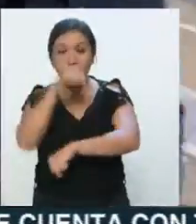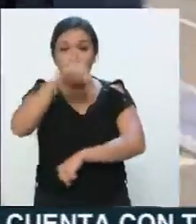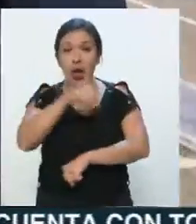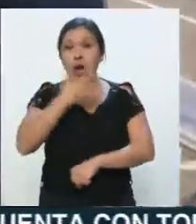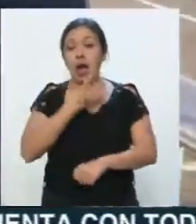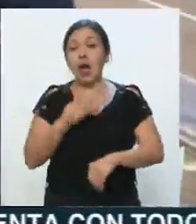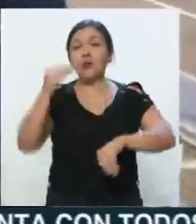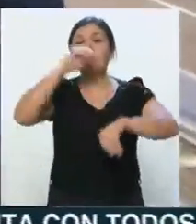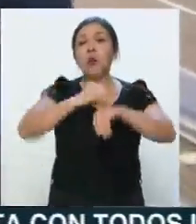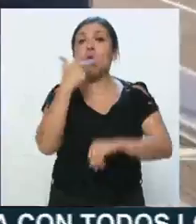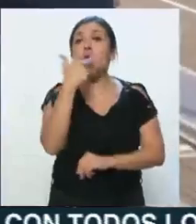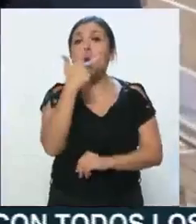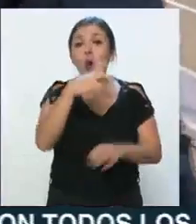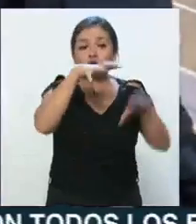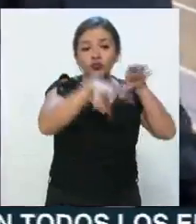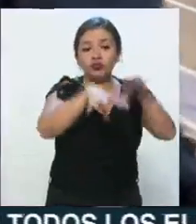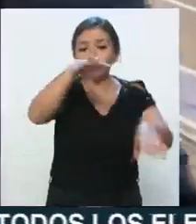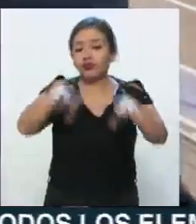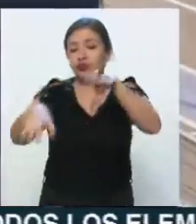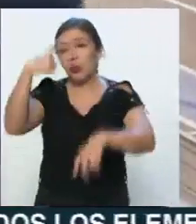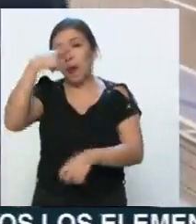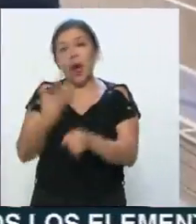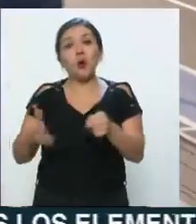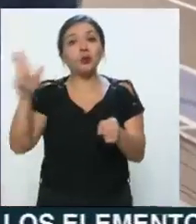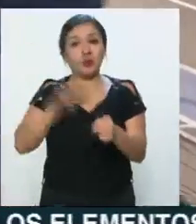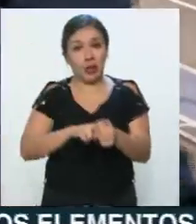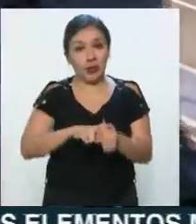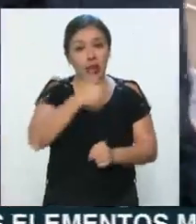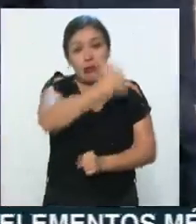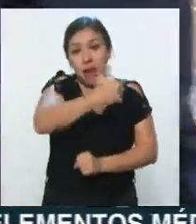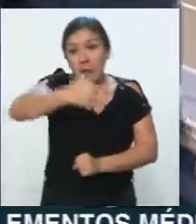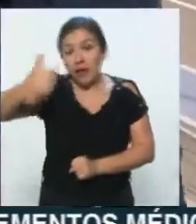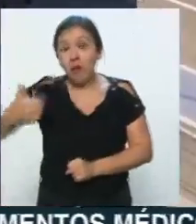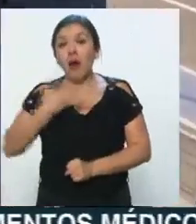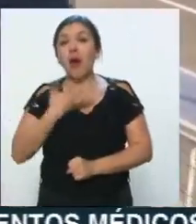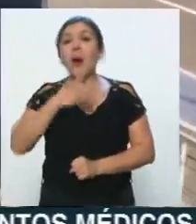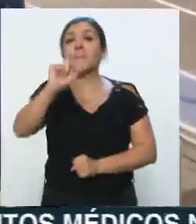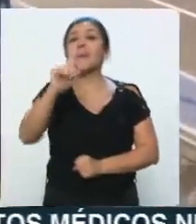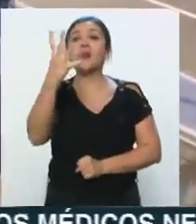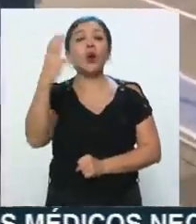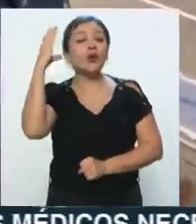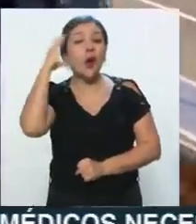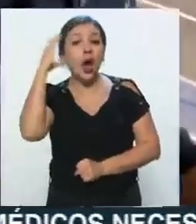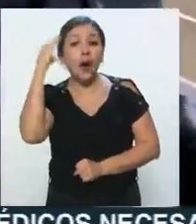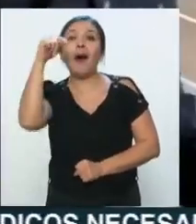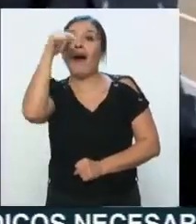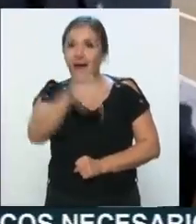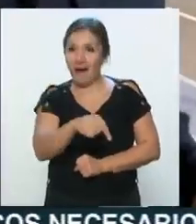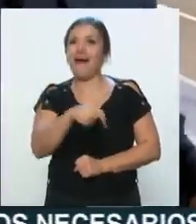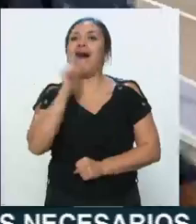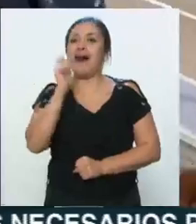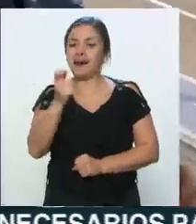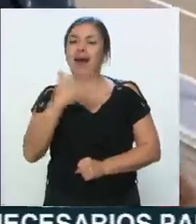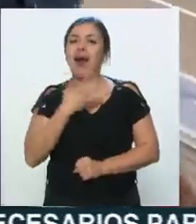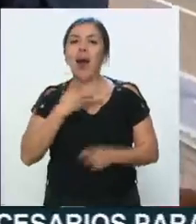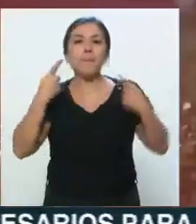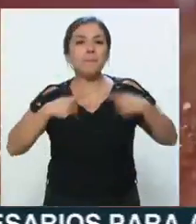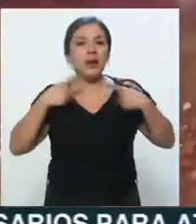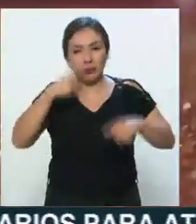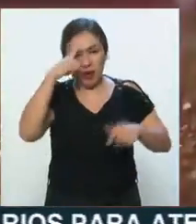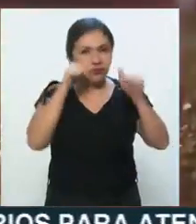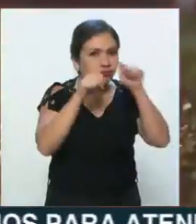módulos para hospitalización, cada uno de estos módulos tiene 24 camas y ahí es donde va a estar el personal atendiendo.